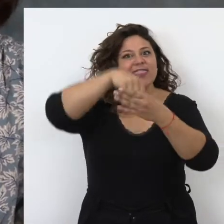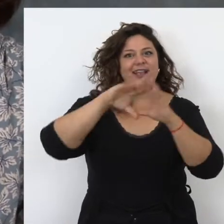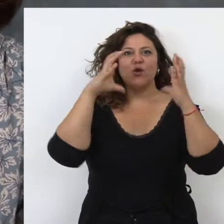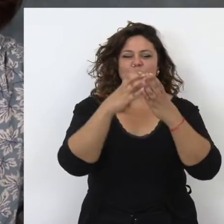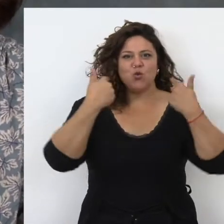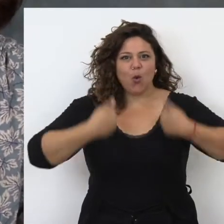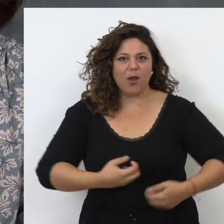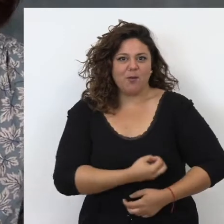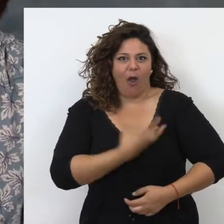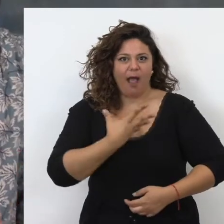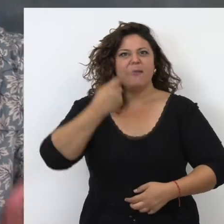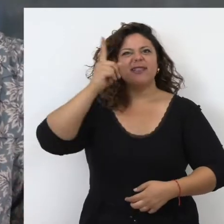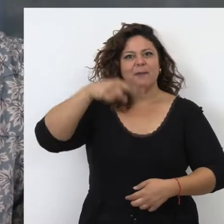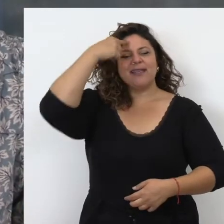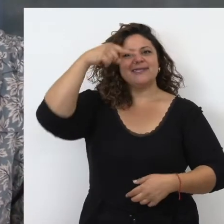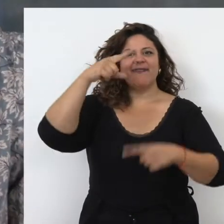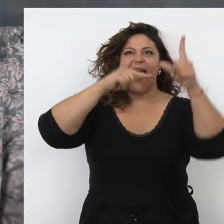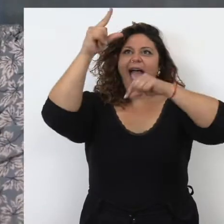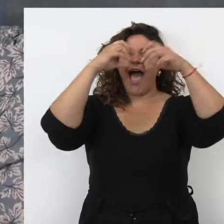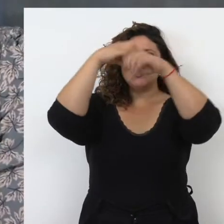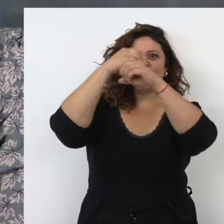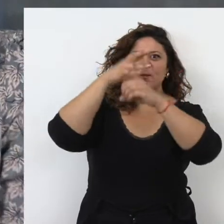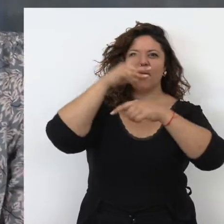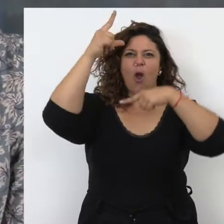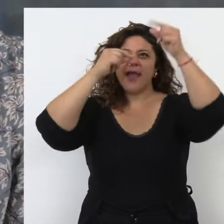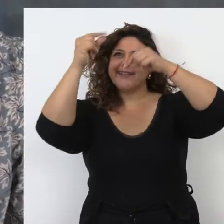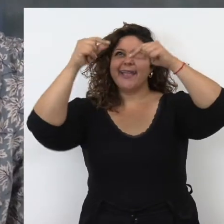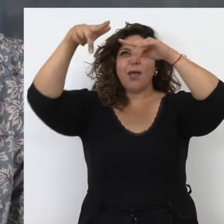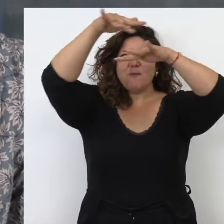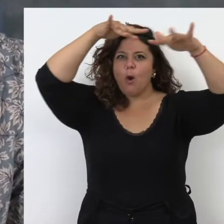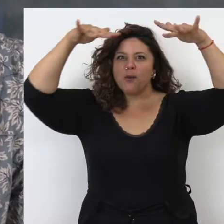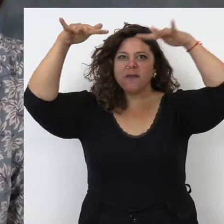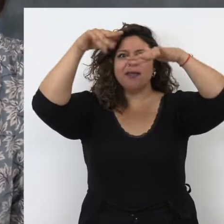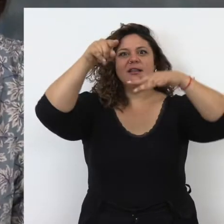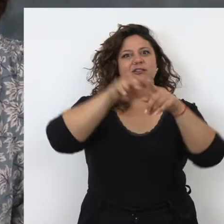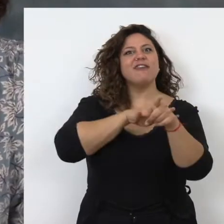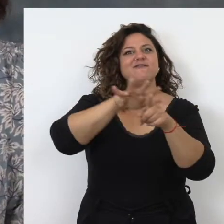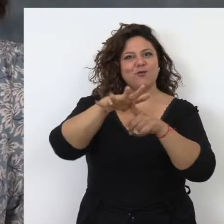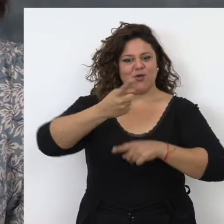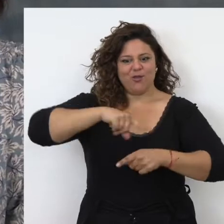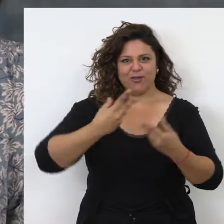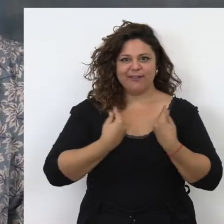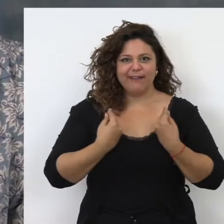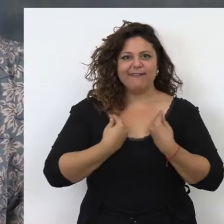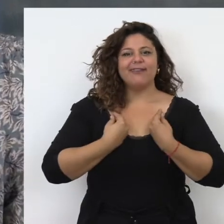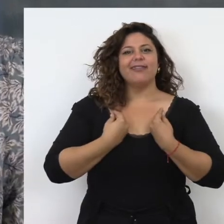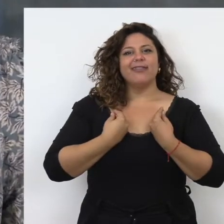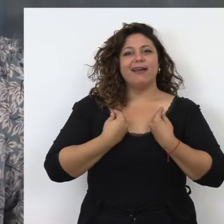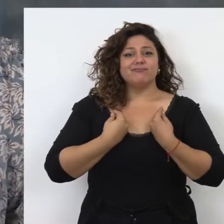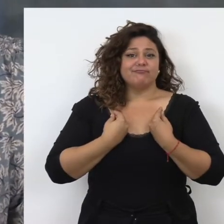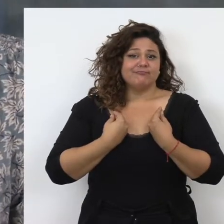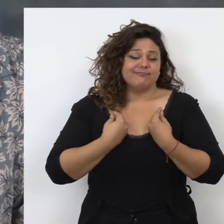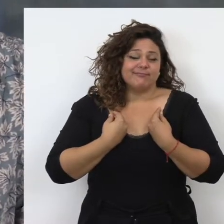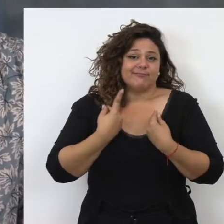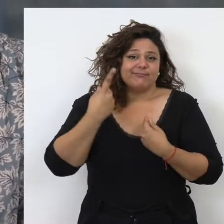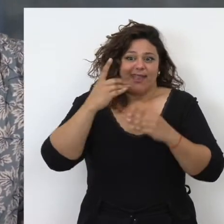mundo, su cuerpo y su alma, y sabía astronomía porque la astronomía, las estrellas, sus movimientos, tenían un reflejo en nuestra vida y en el devenir